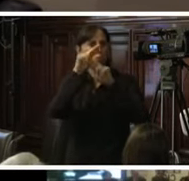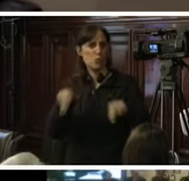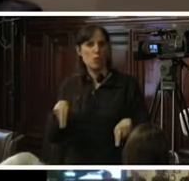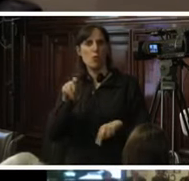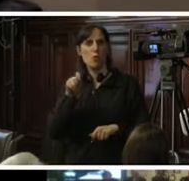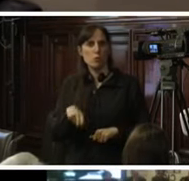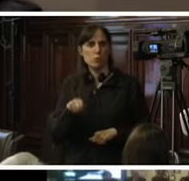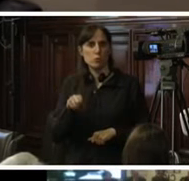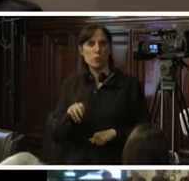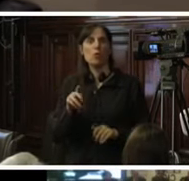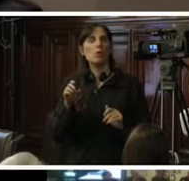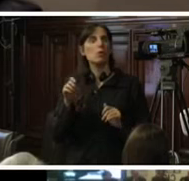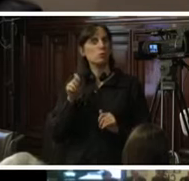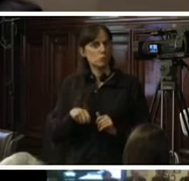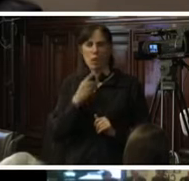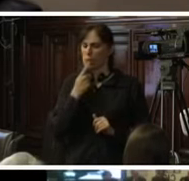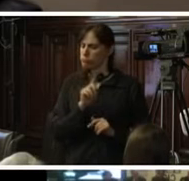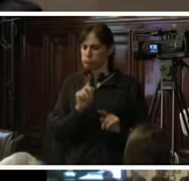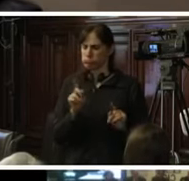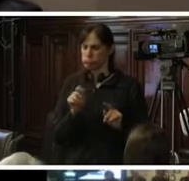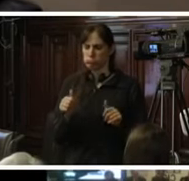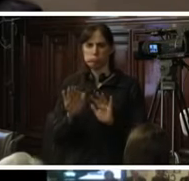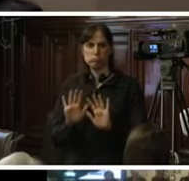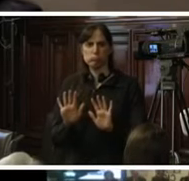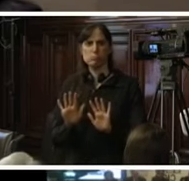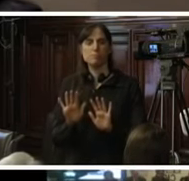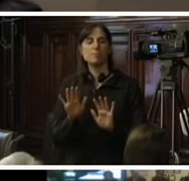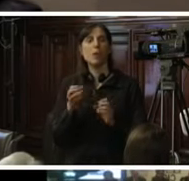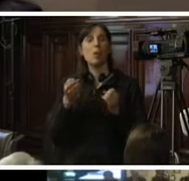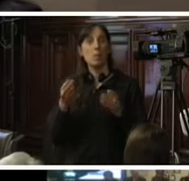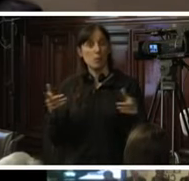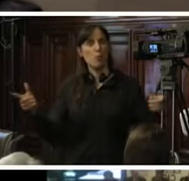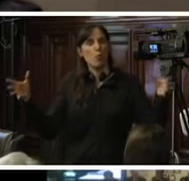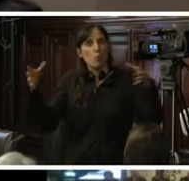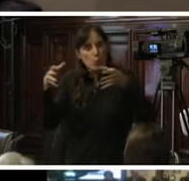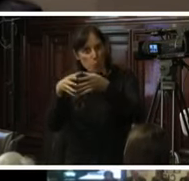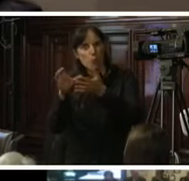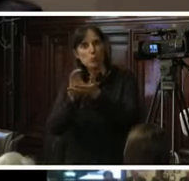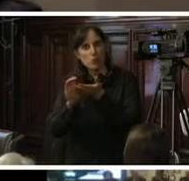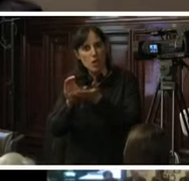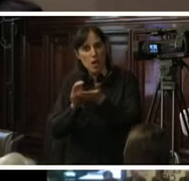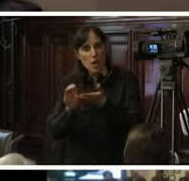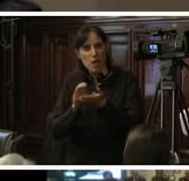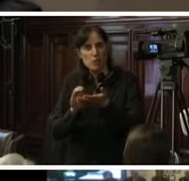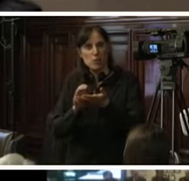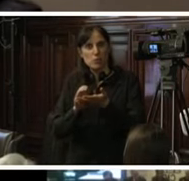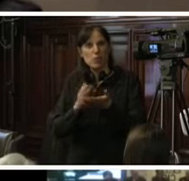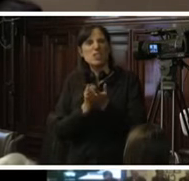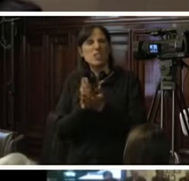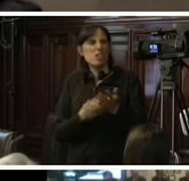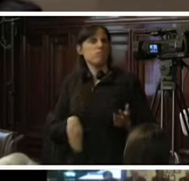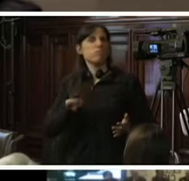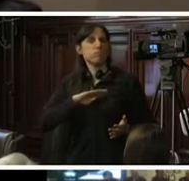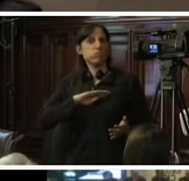Tribunal rechazó ese pedido de nulidad. Es entonces que un grupo de esas personas afectadas acude al Congreso